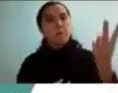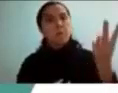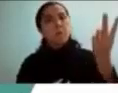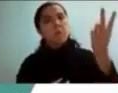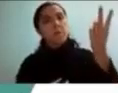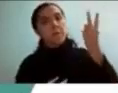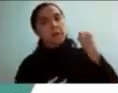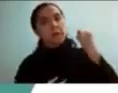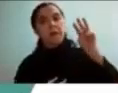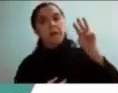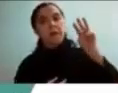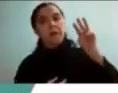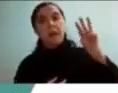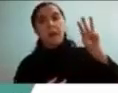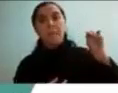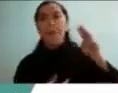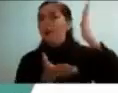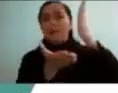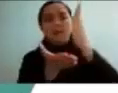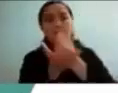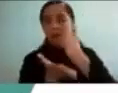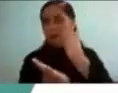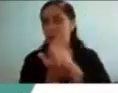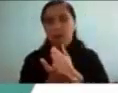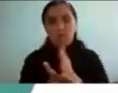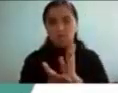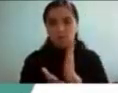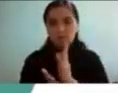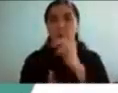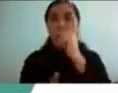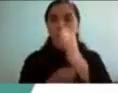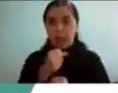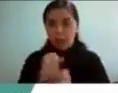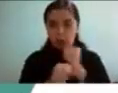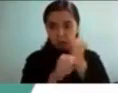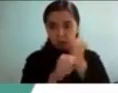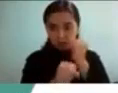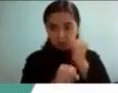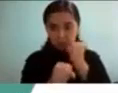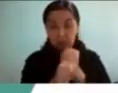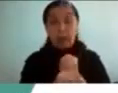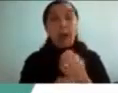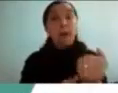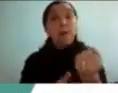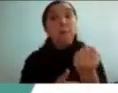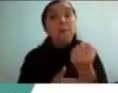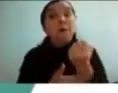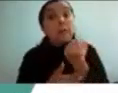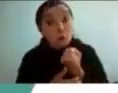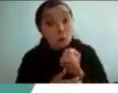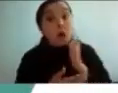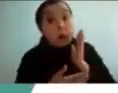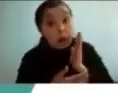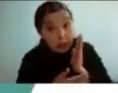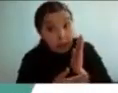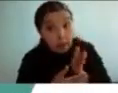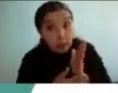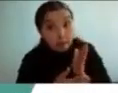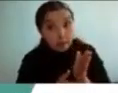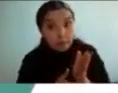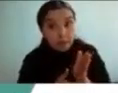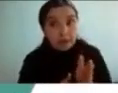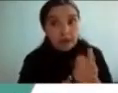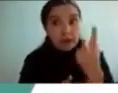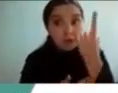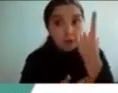me había dicho tienes que terminar esto en el año me ayudó a poder ser capaz de mantenerme durante al menos un año en un interés